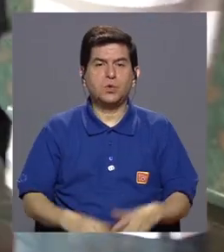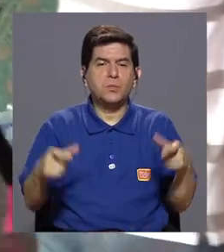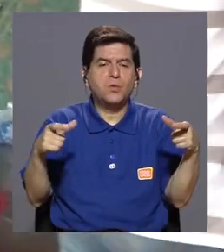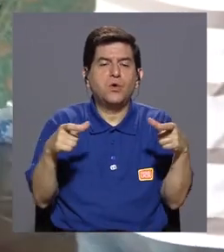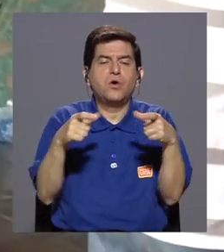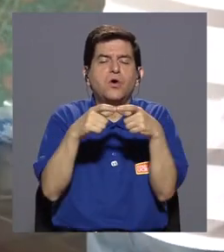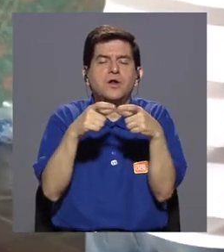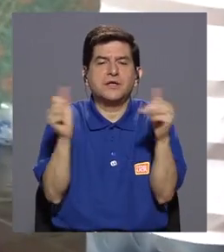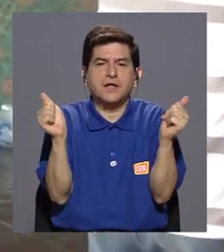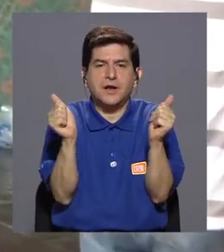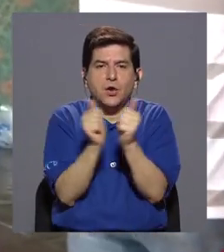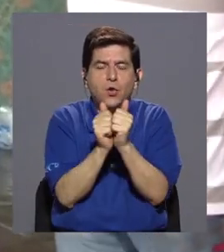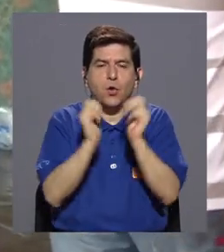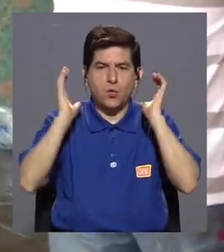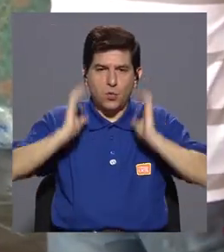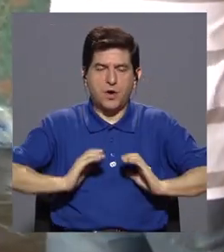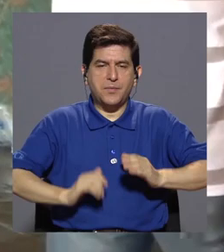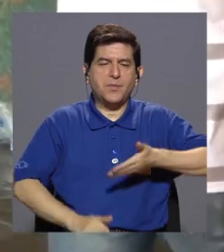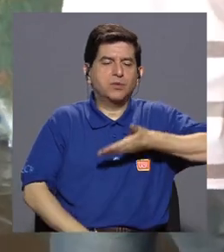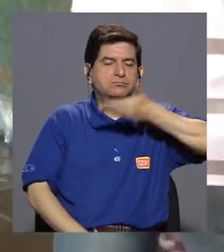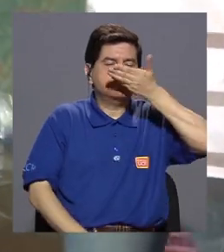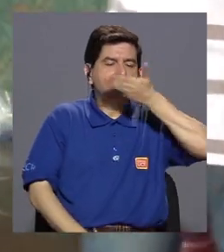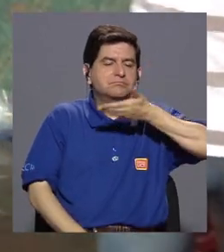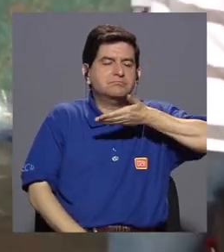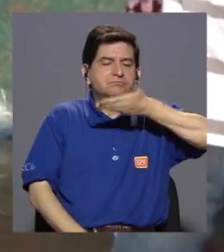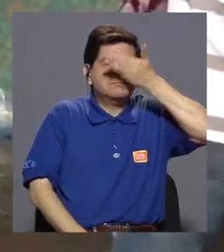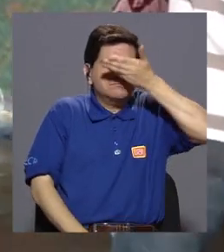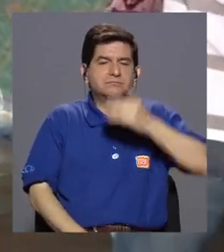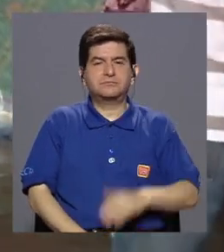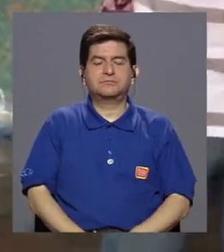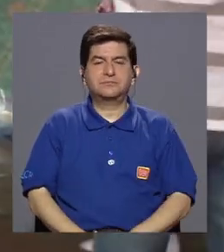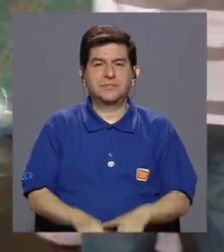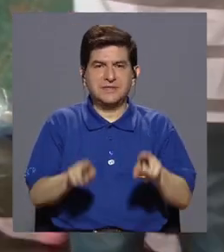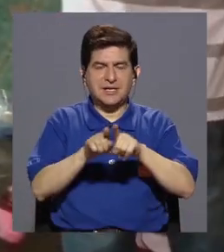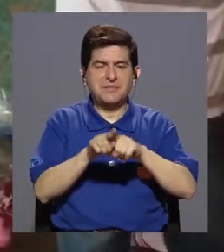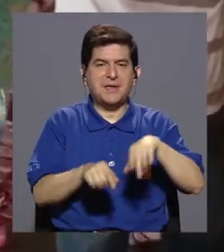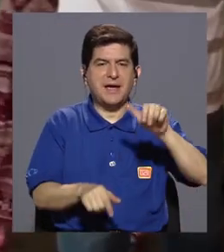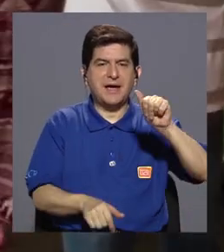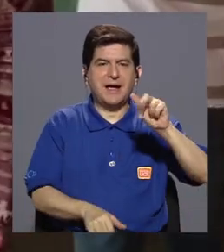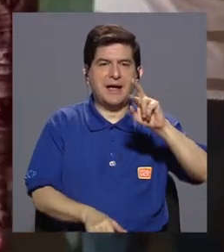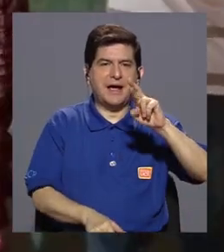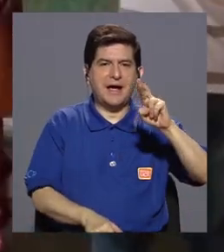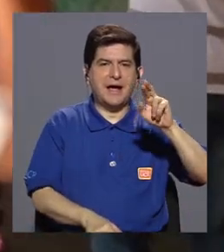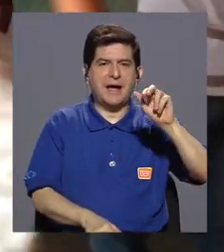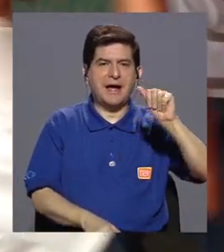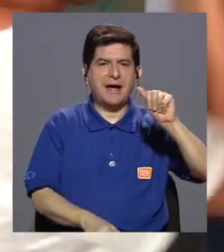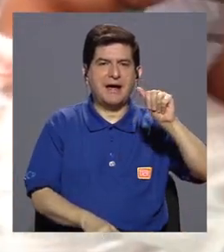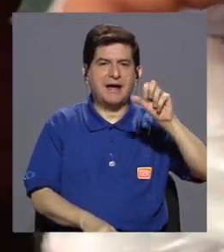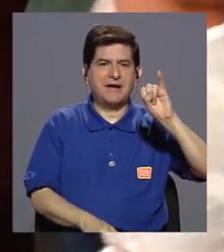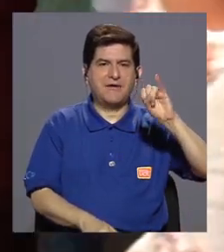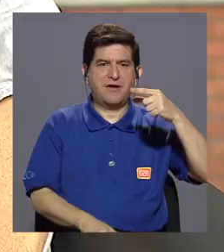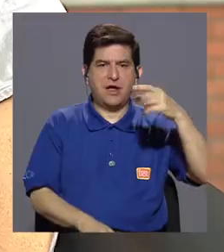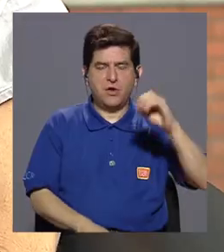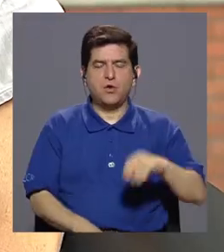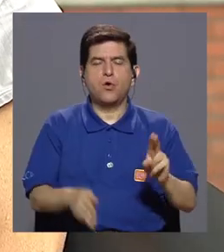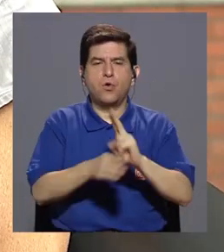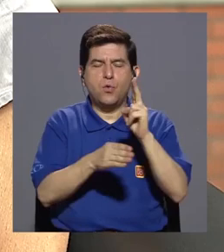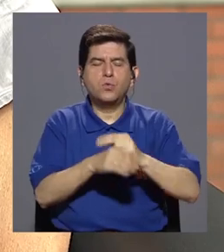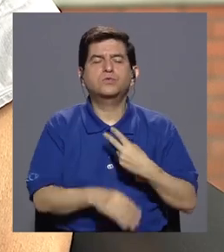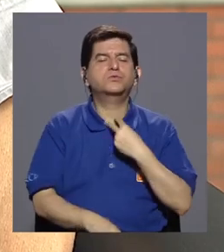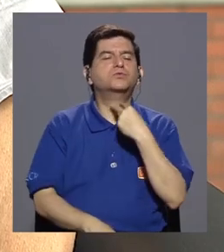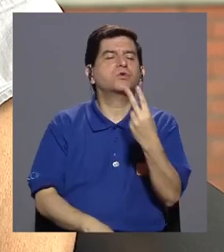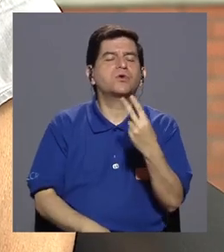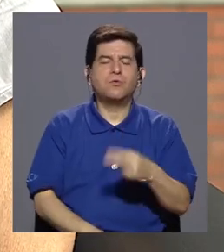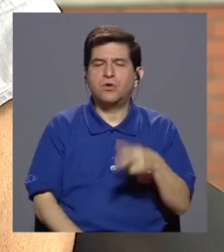conectar con el cuerpo. Está la respiración, está el arraigo, está el aprender a usar la voz, el